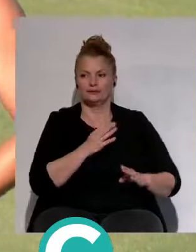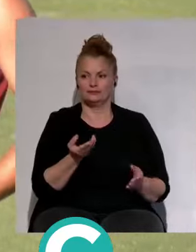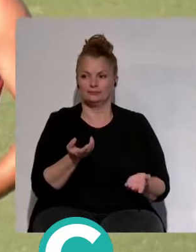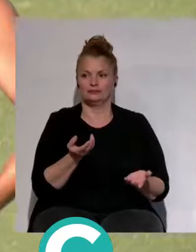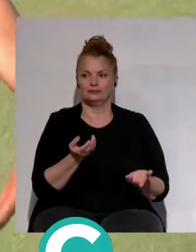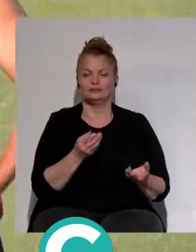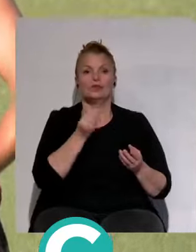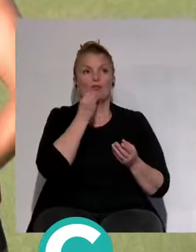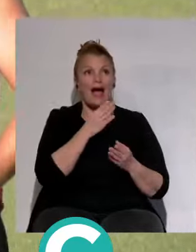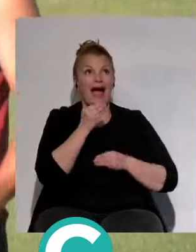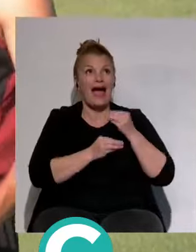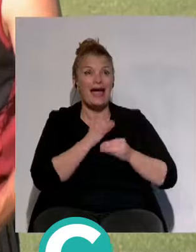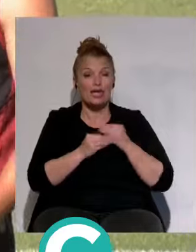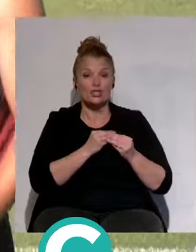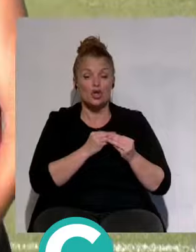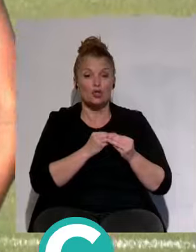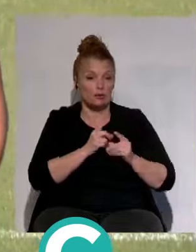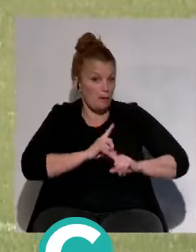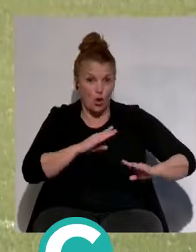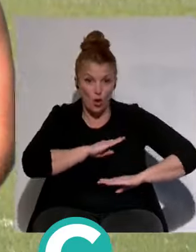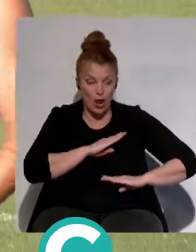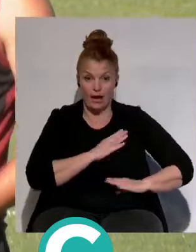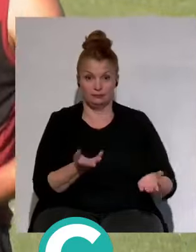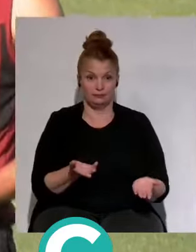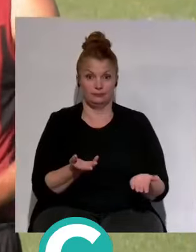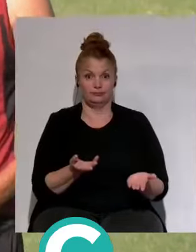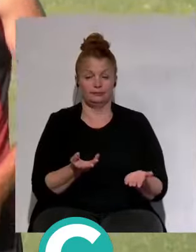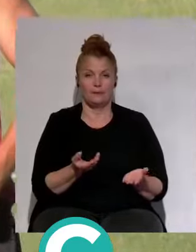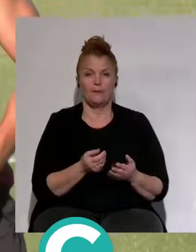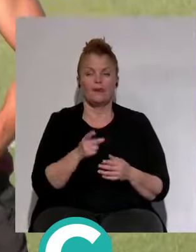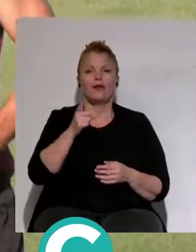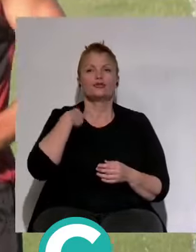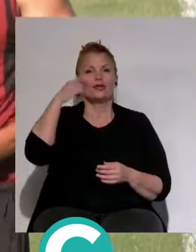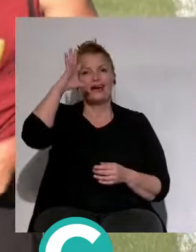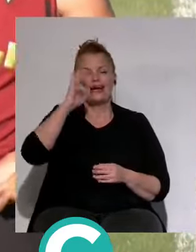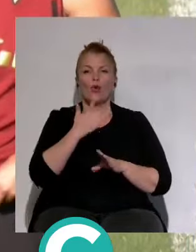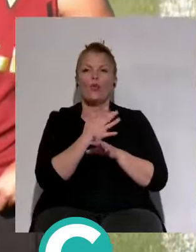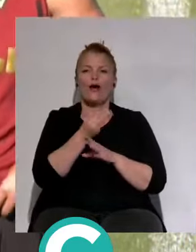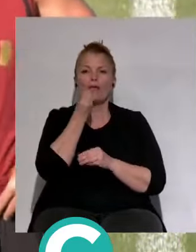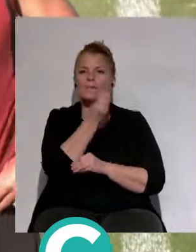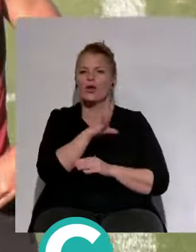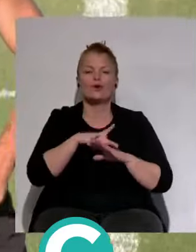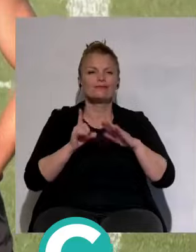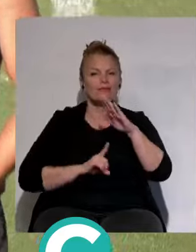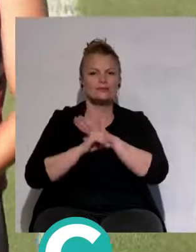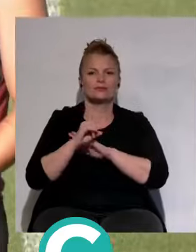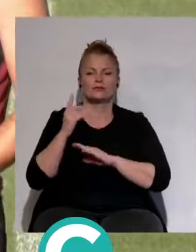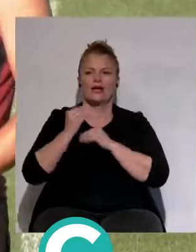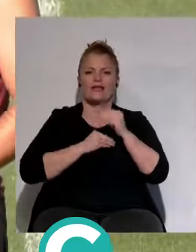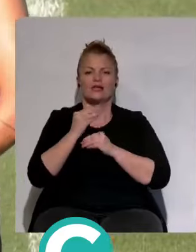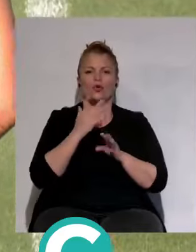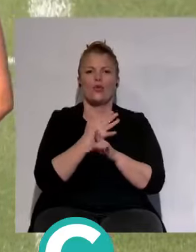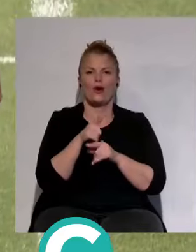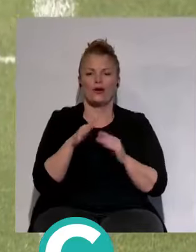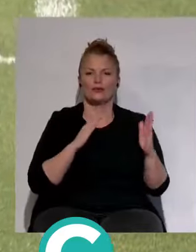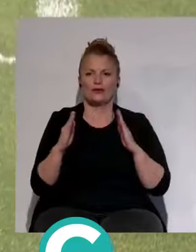una gran temporada? Pues ni Conan. Para mí el jugador que más ha crecido y que más yo creo que ha desarrollado su juego esta temporada